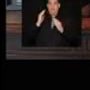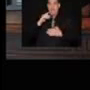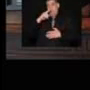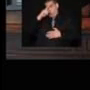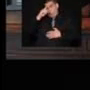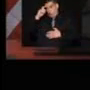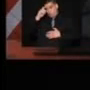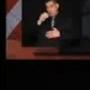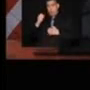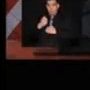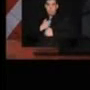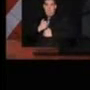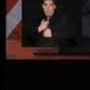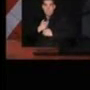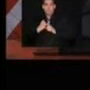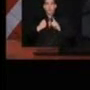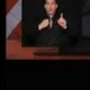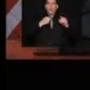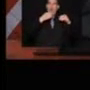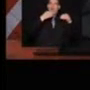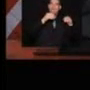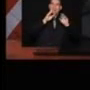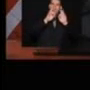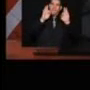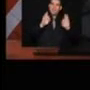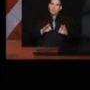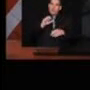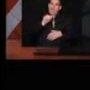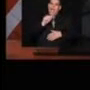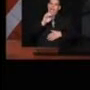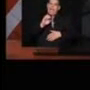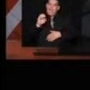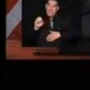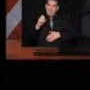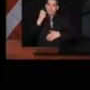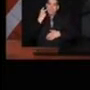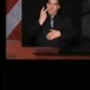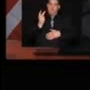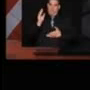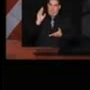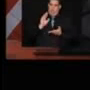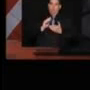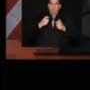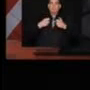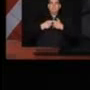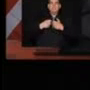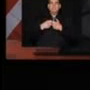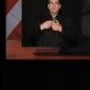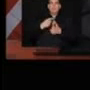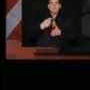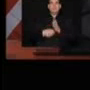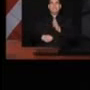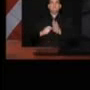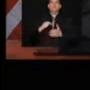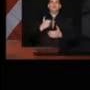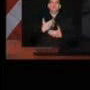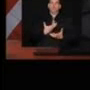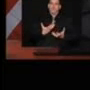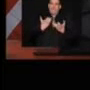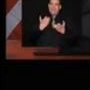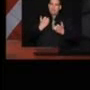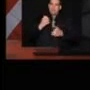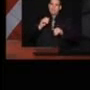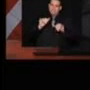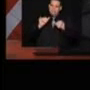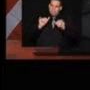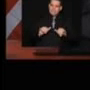con la de abril. Notarás una reducción del 17% en el precio de la luz y estamos trabajando para que esa baja se mantenga.